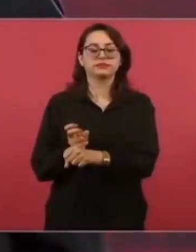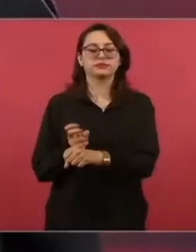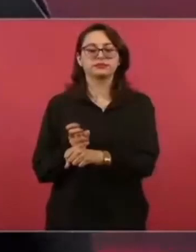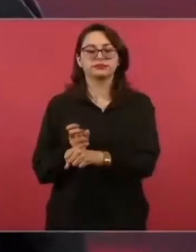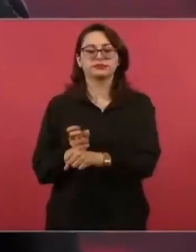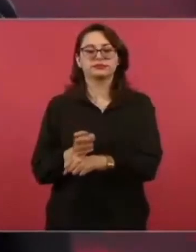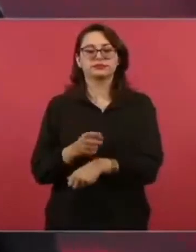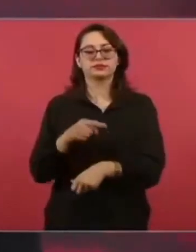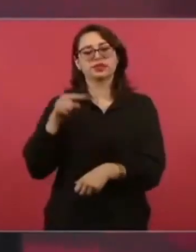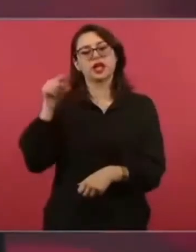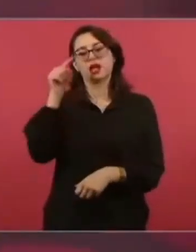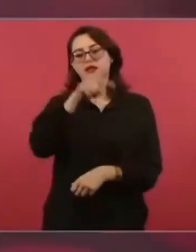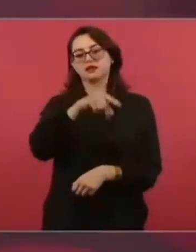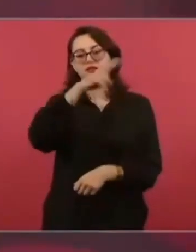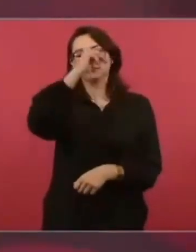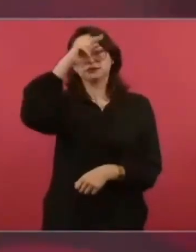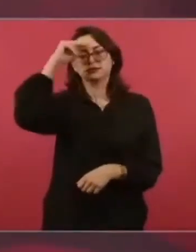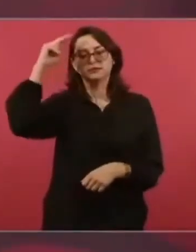Nayarit,